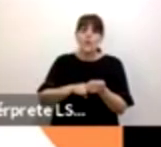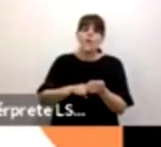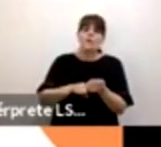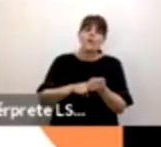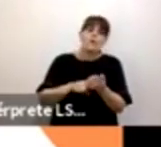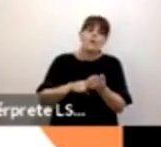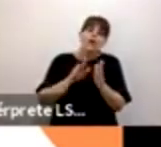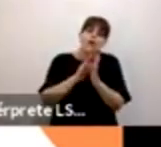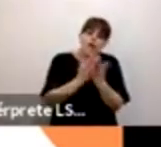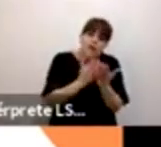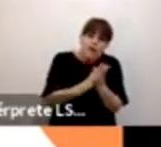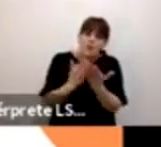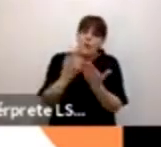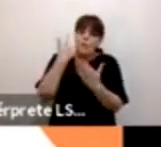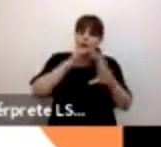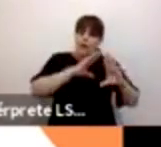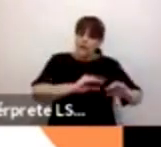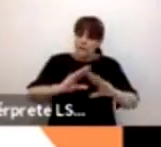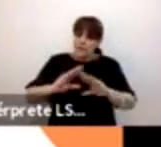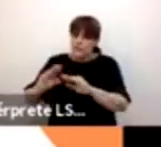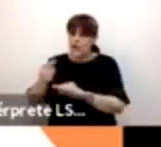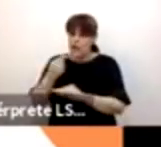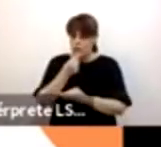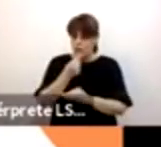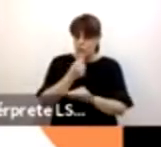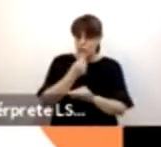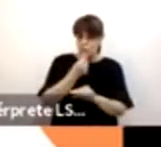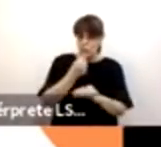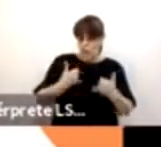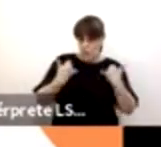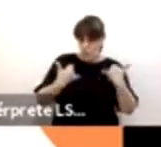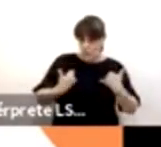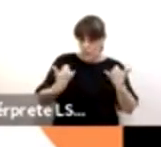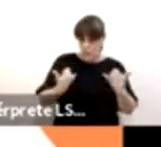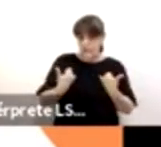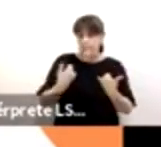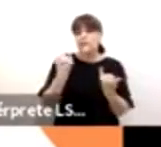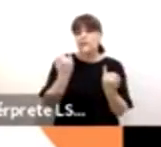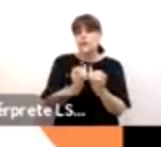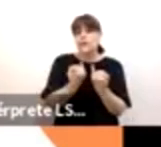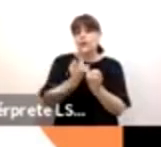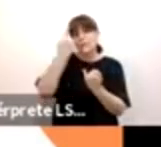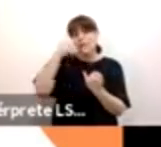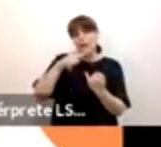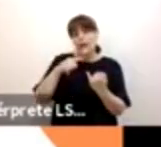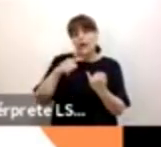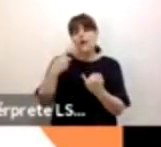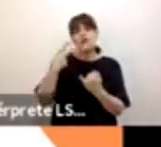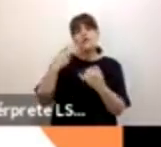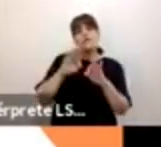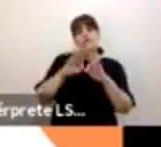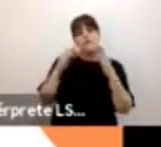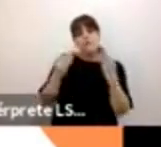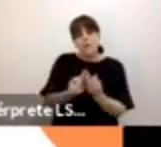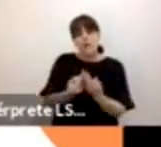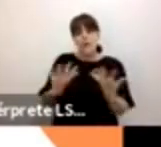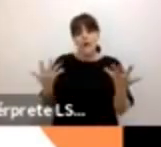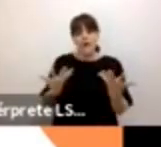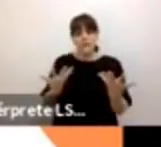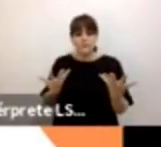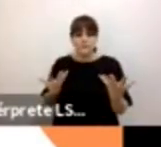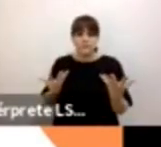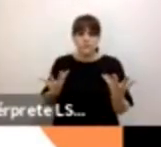formación continua de los educandos y finalmente también establecer e instalar mecanismos que ayuden contra la